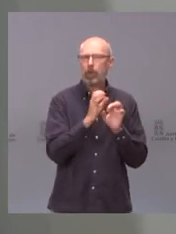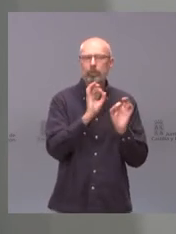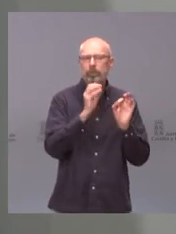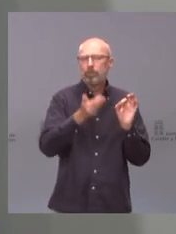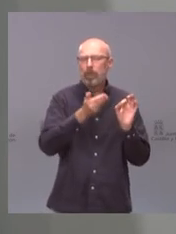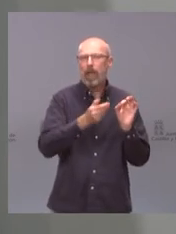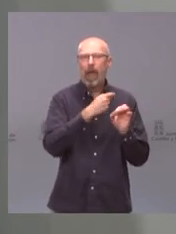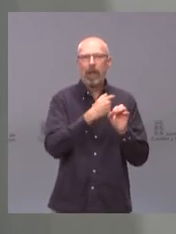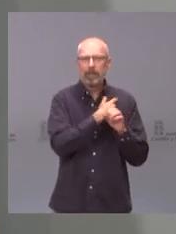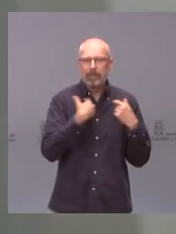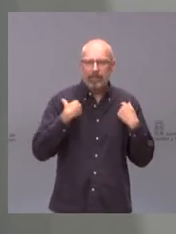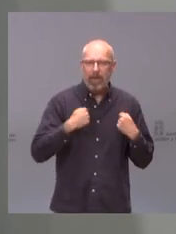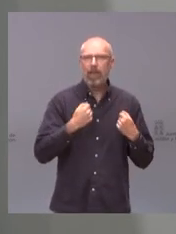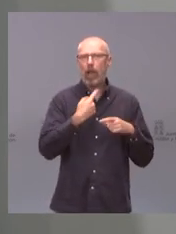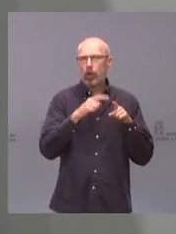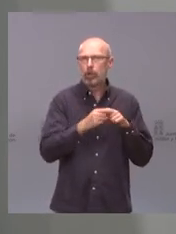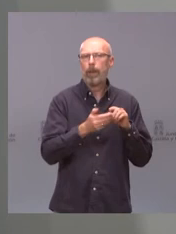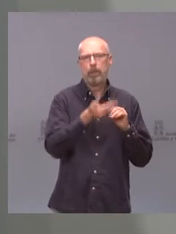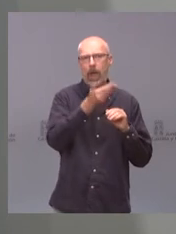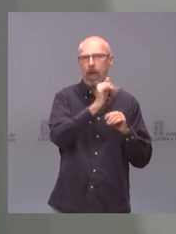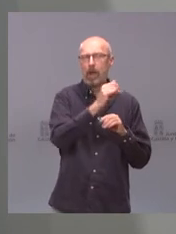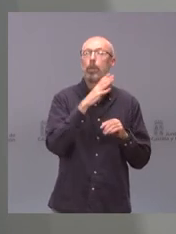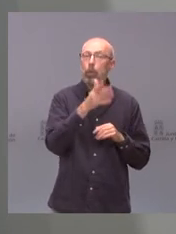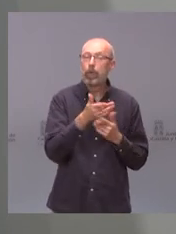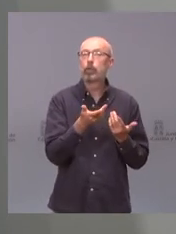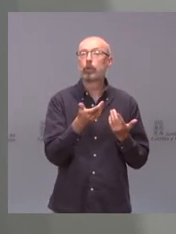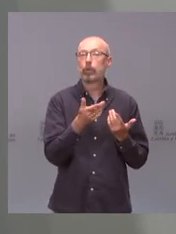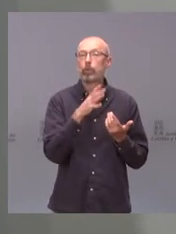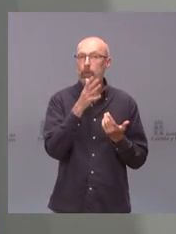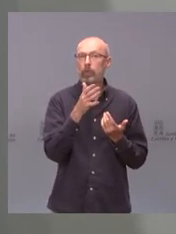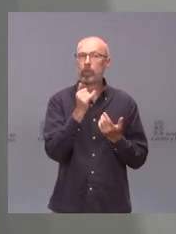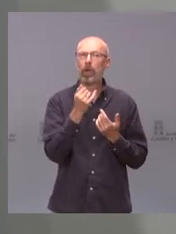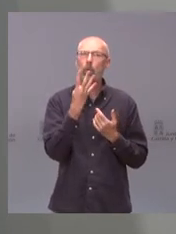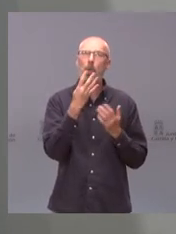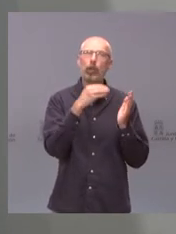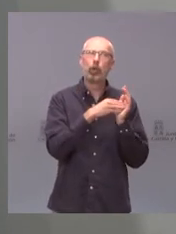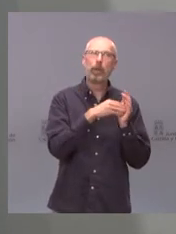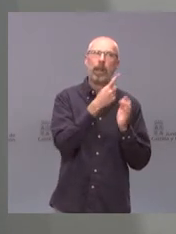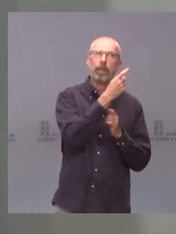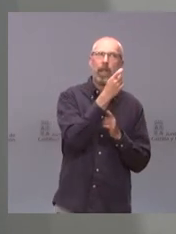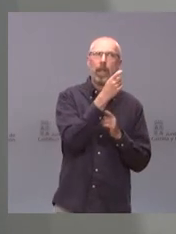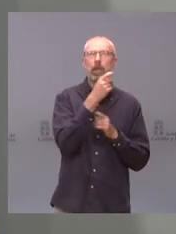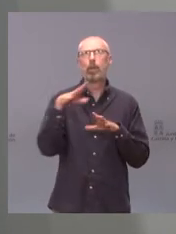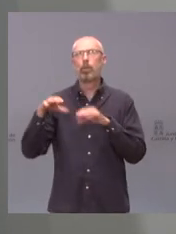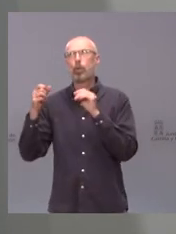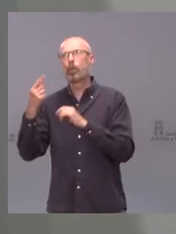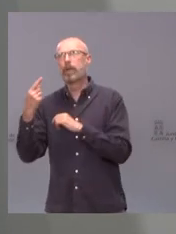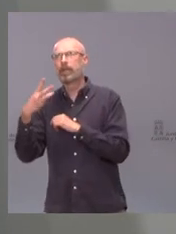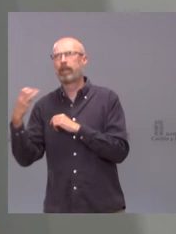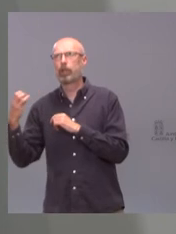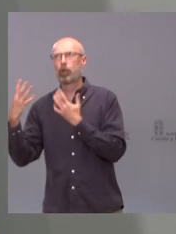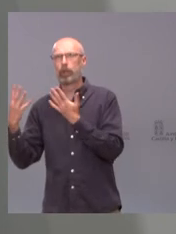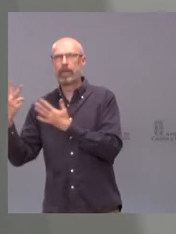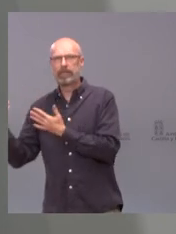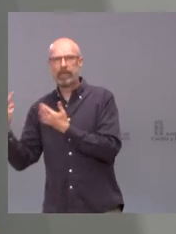razón otros profesionales por ejemplo tenemos aquí 4.100 contra Burgos 1.397 esta es